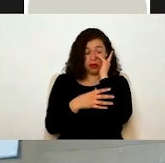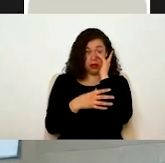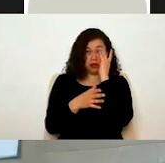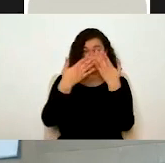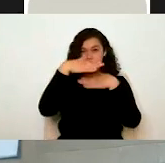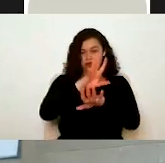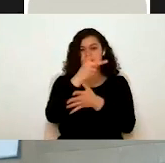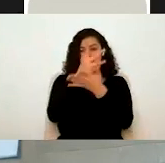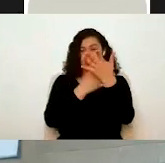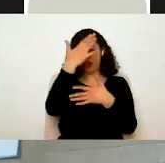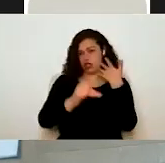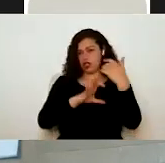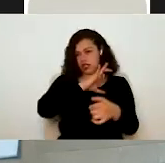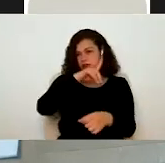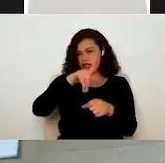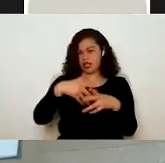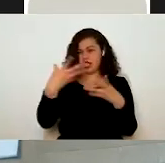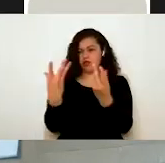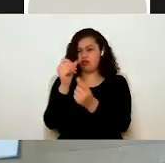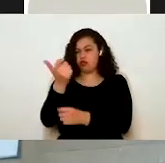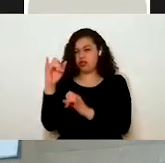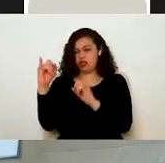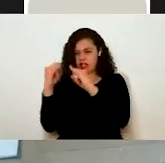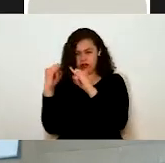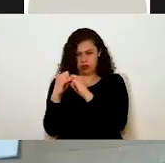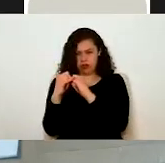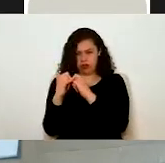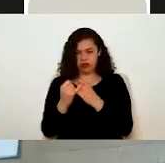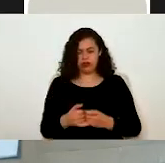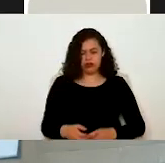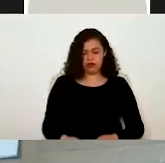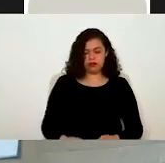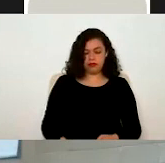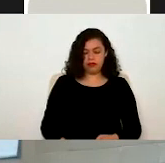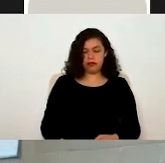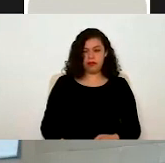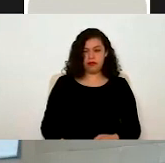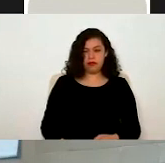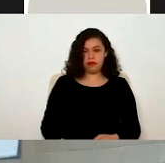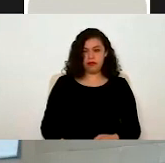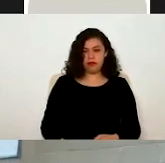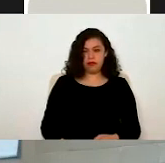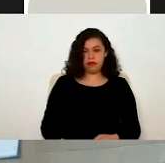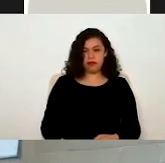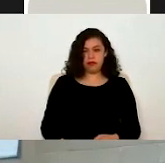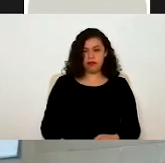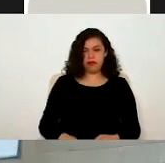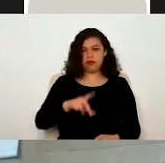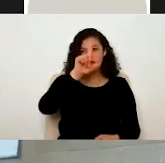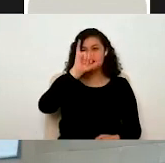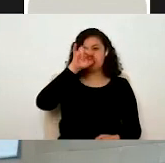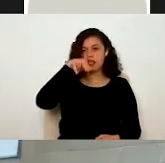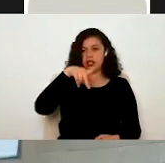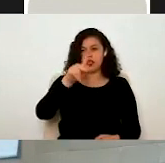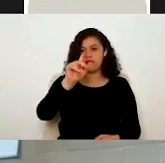a cabo con las dependencias, que son afines a nosotros, ¿no? A la Junta. LinkedIn nos